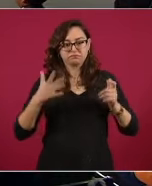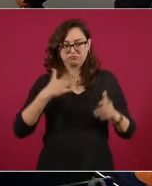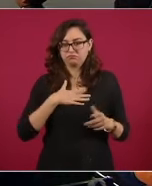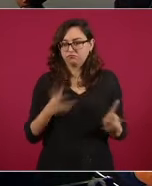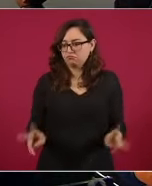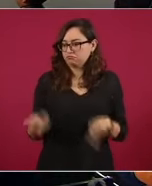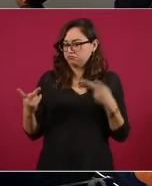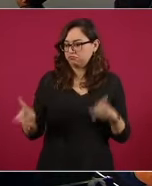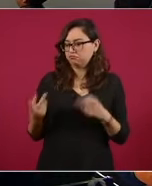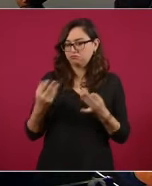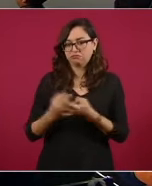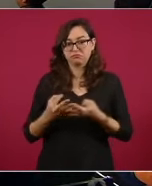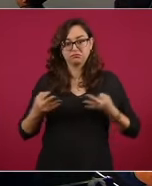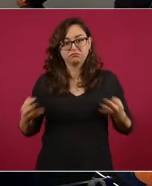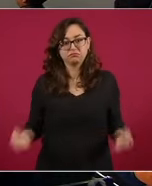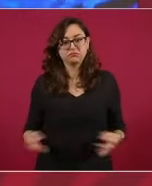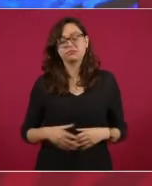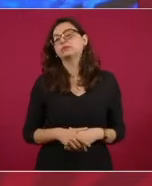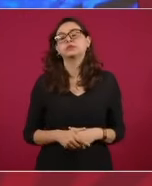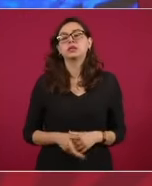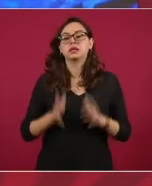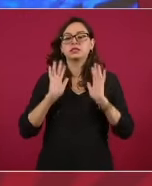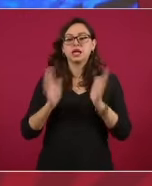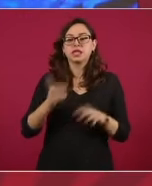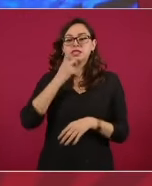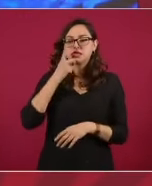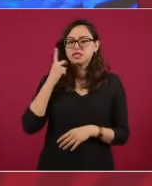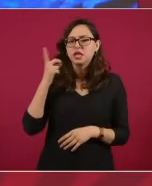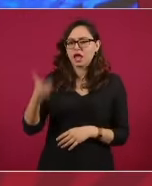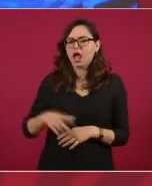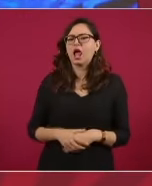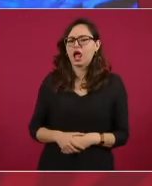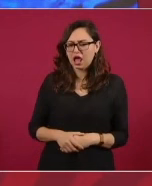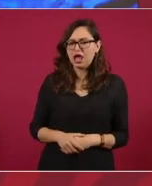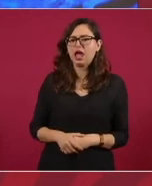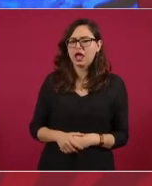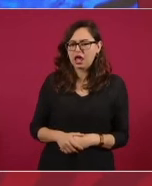reserva. Les mandé a decir, ¿y de qué quieren su nieve?